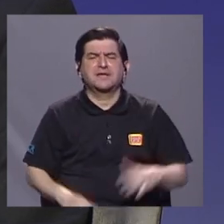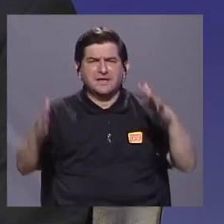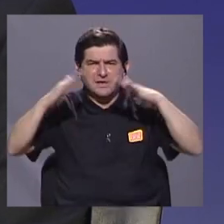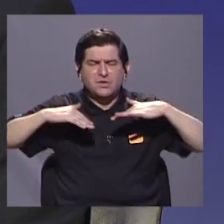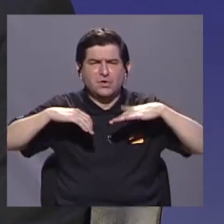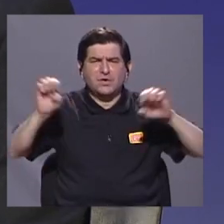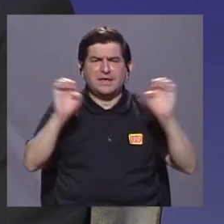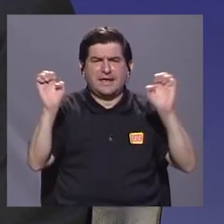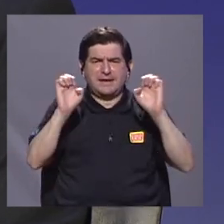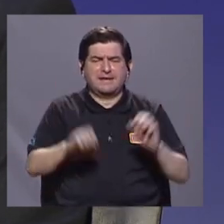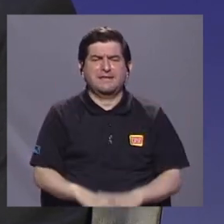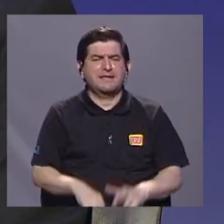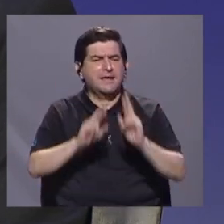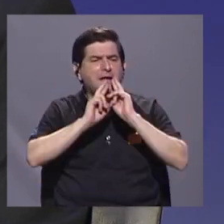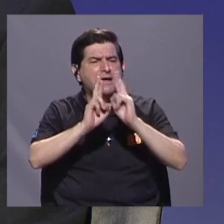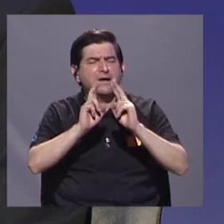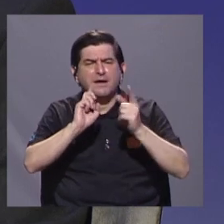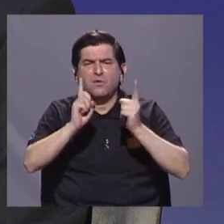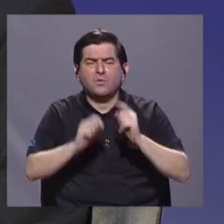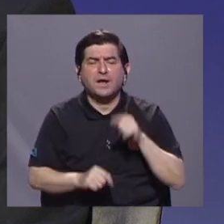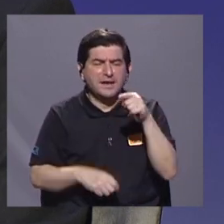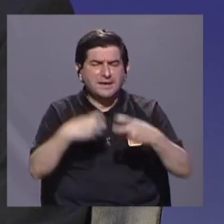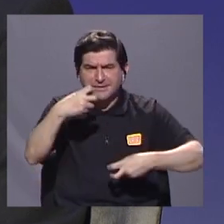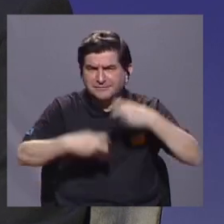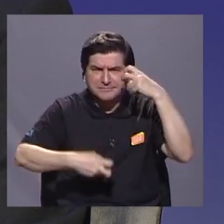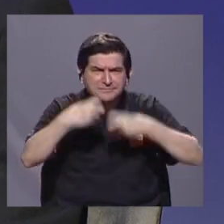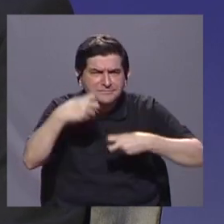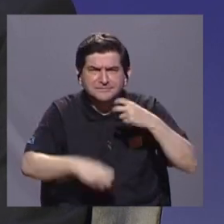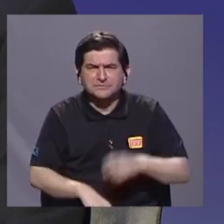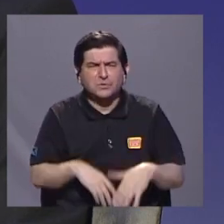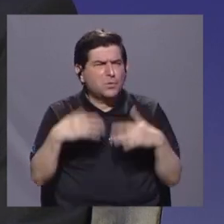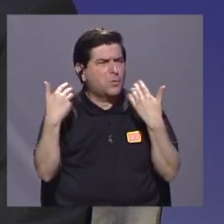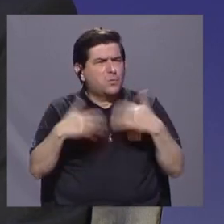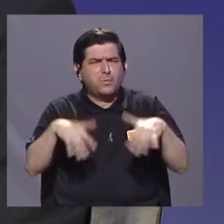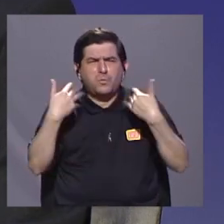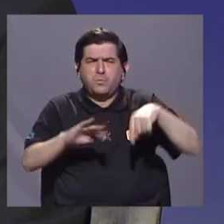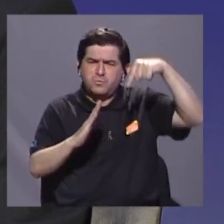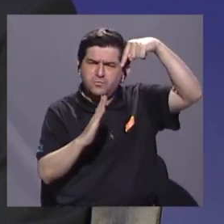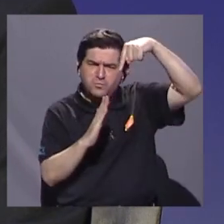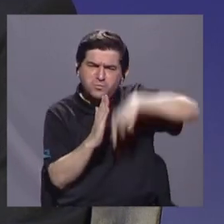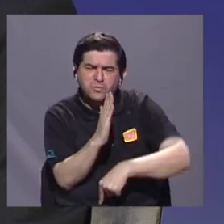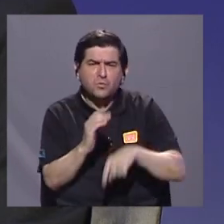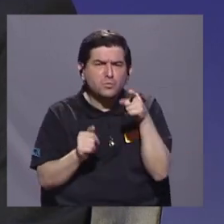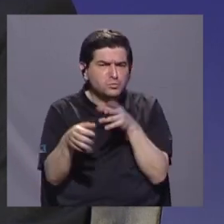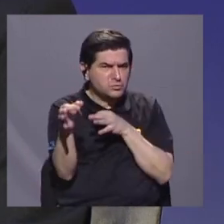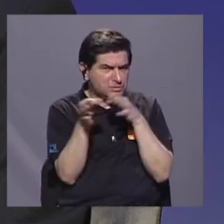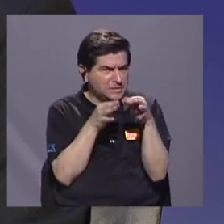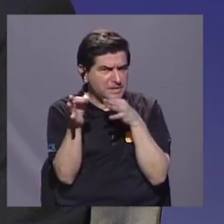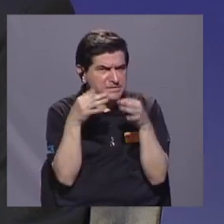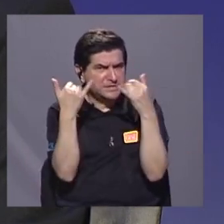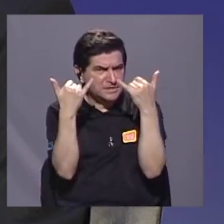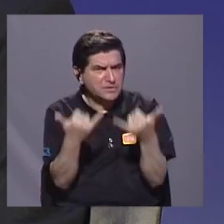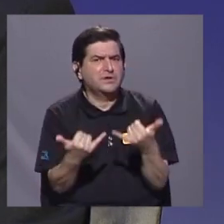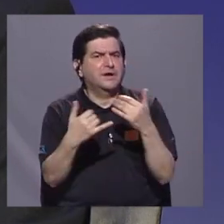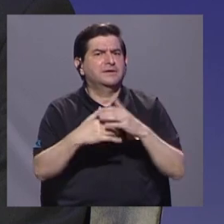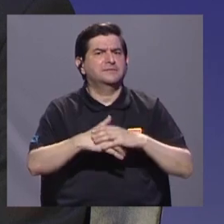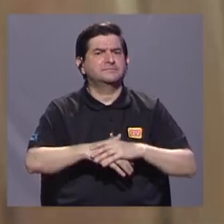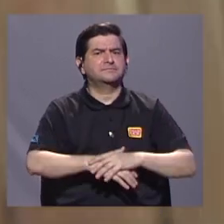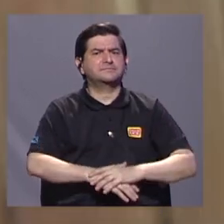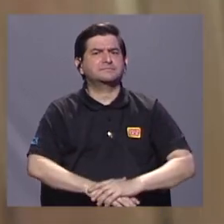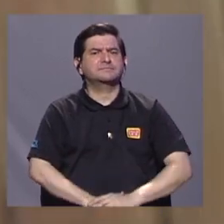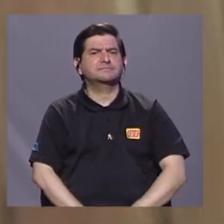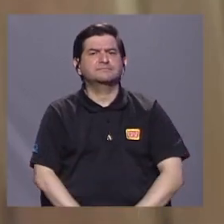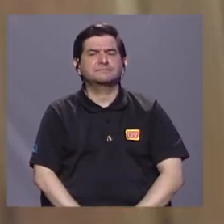ha sido esa respuesta del MINAE ante esta problemática que es extremadamente seria, tal y como usted nos la ha explicado?